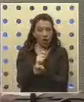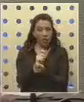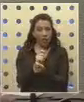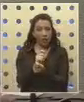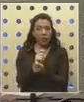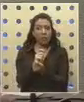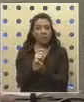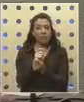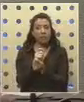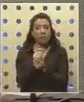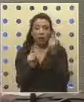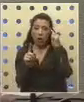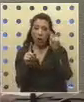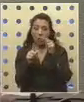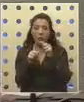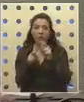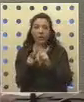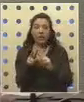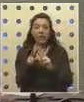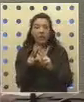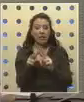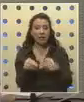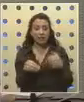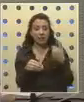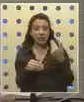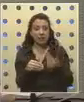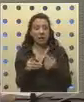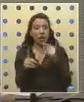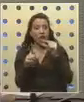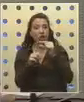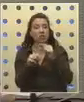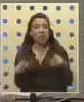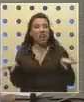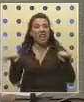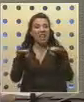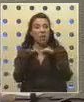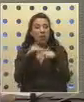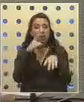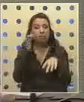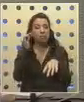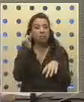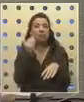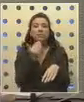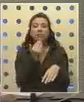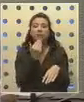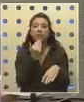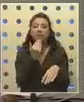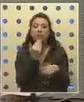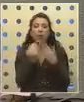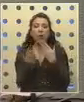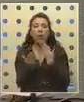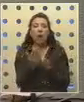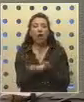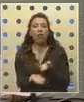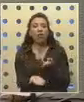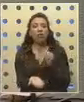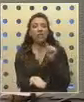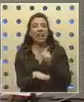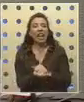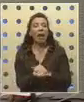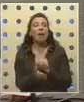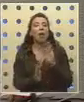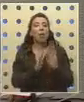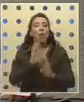aras de llevar a la práctica el concepto de la igualdad de género también a la hora de reclamar el